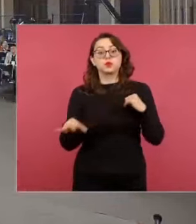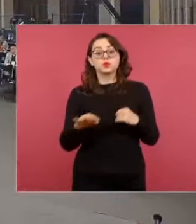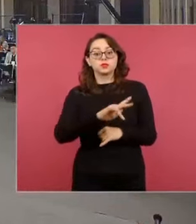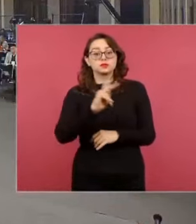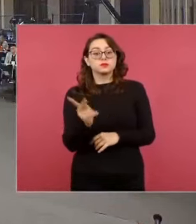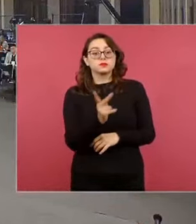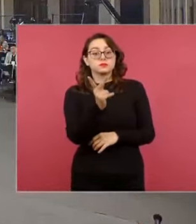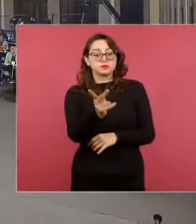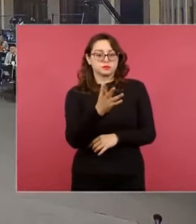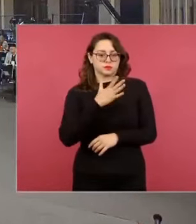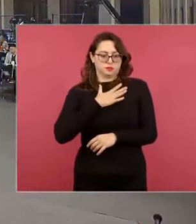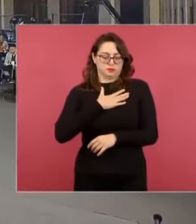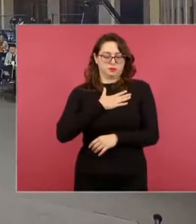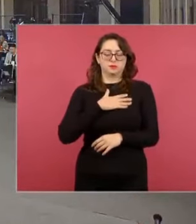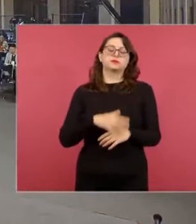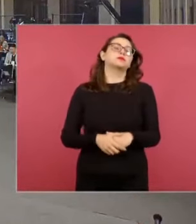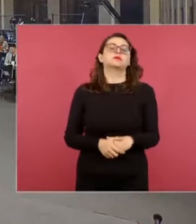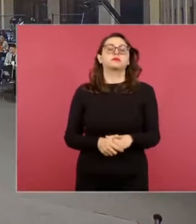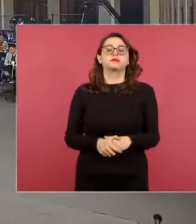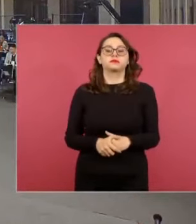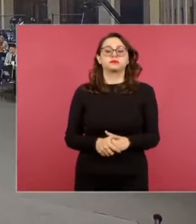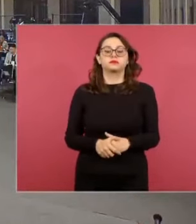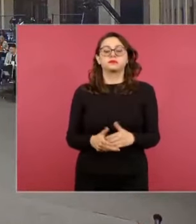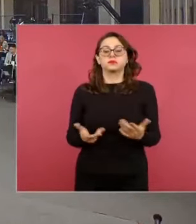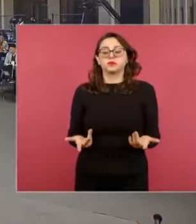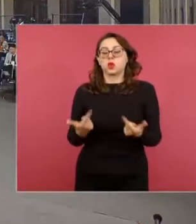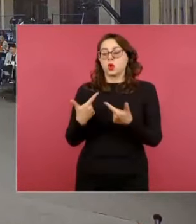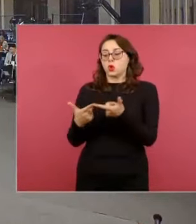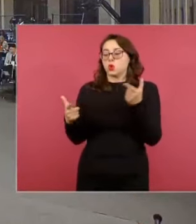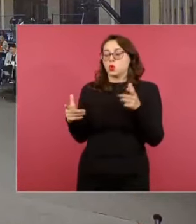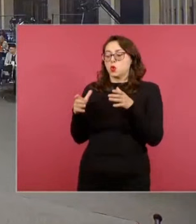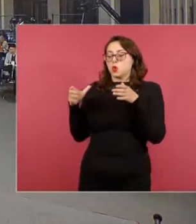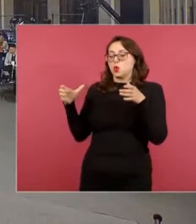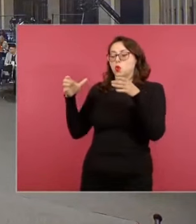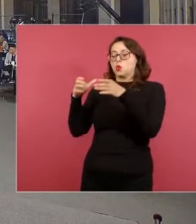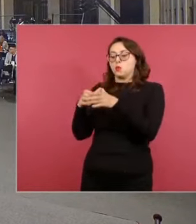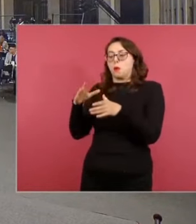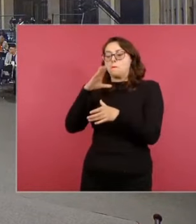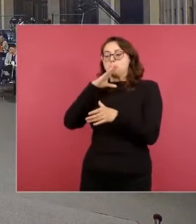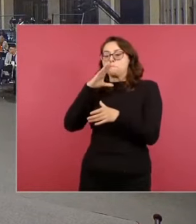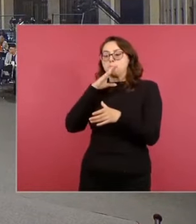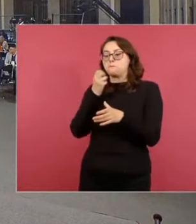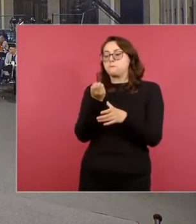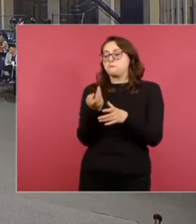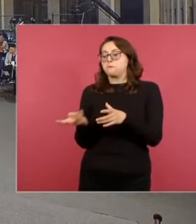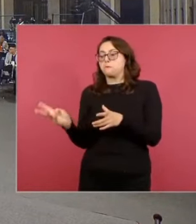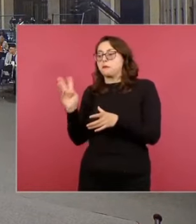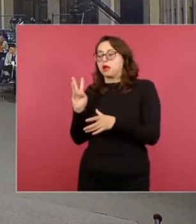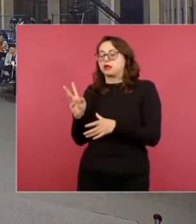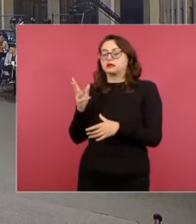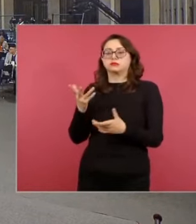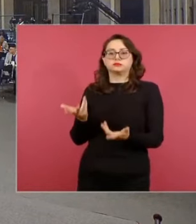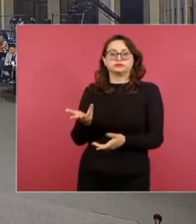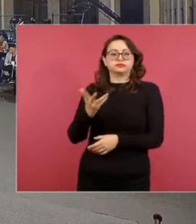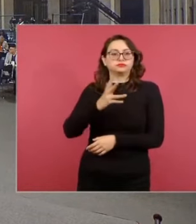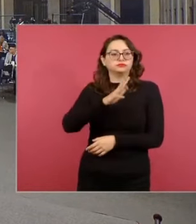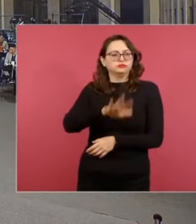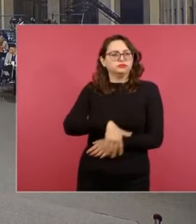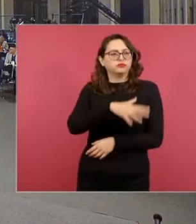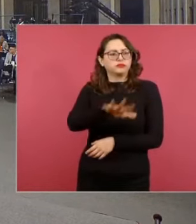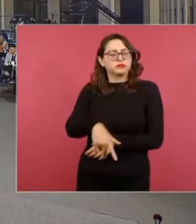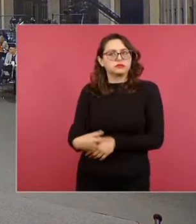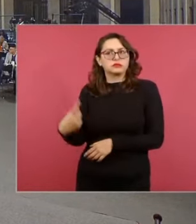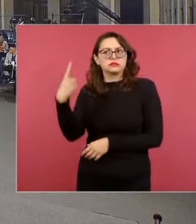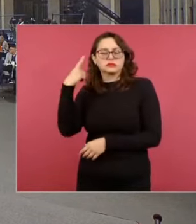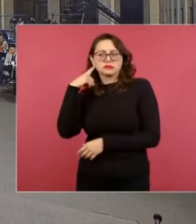quiero ver si nos podría precisar un poco el tema de las Madres Buscadoras. Ellas reportan que se escucharon estos disparos de arma